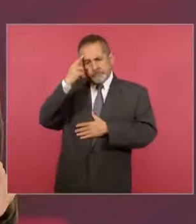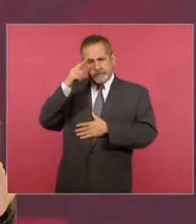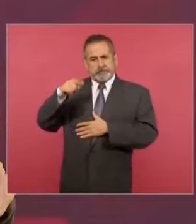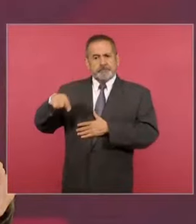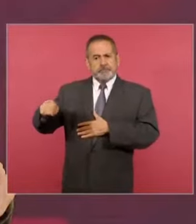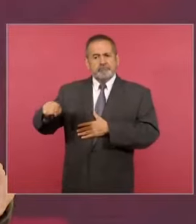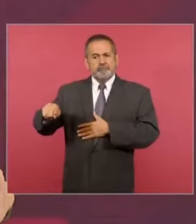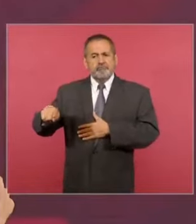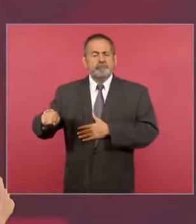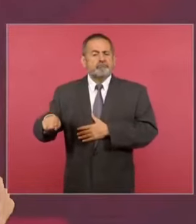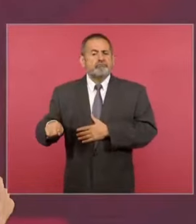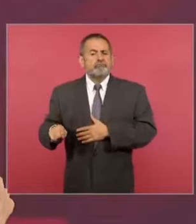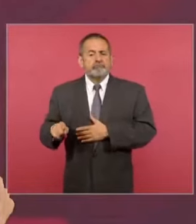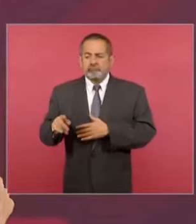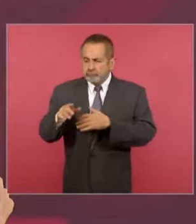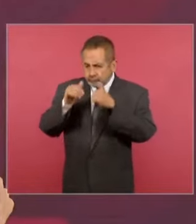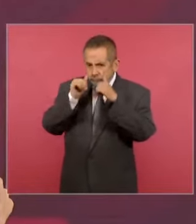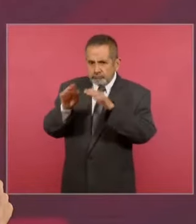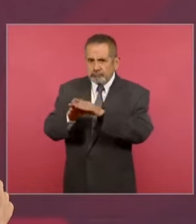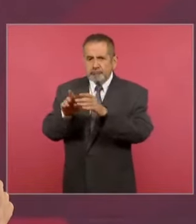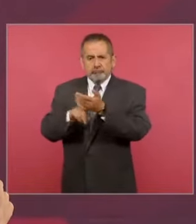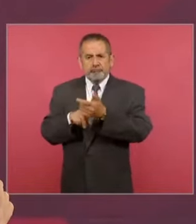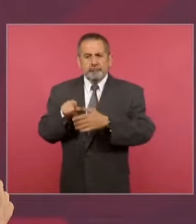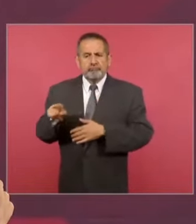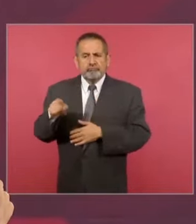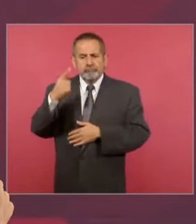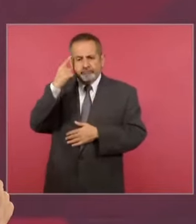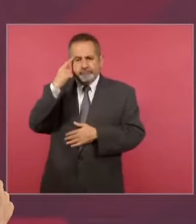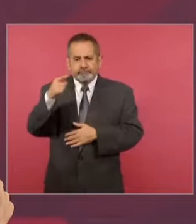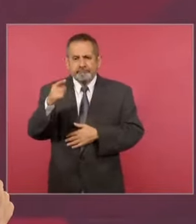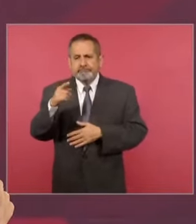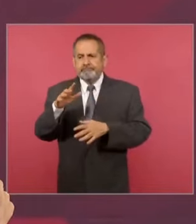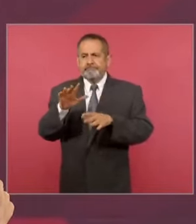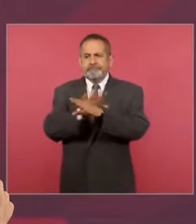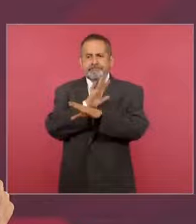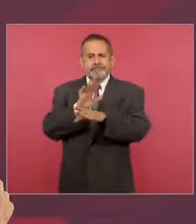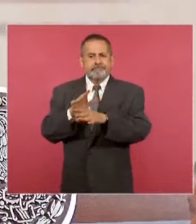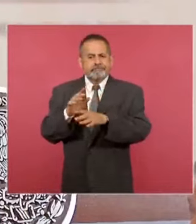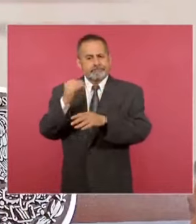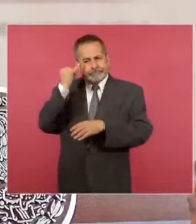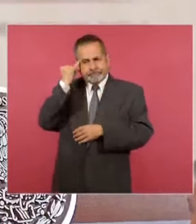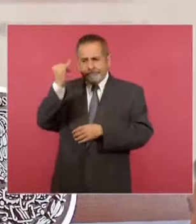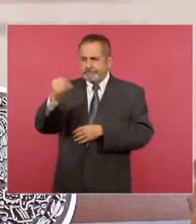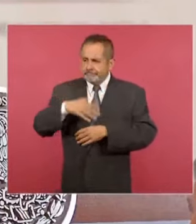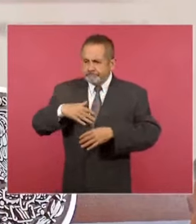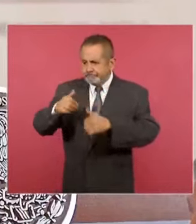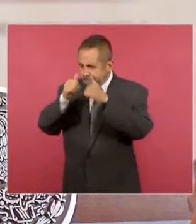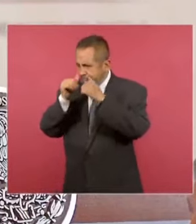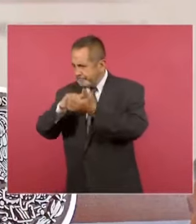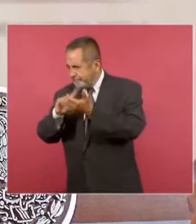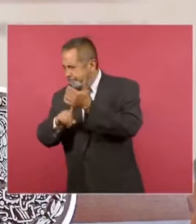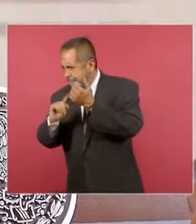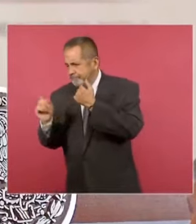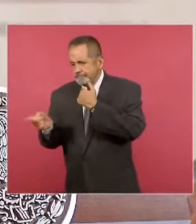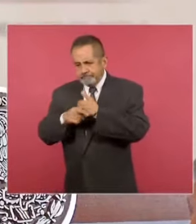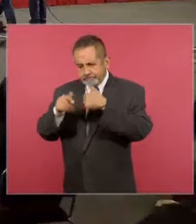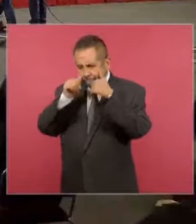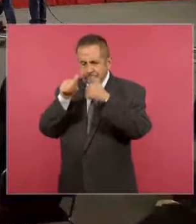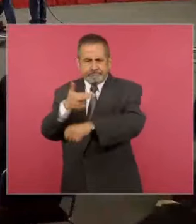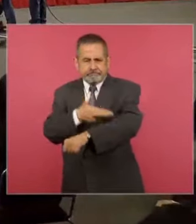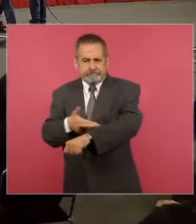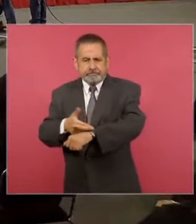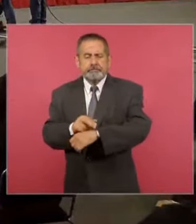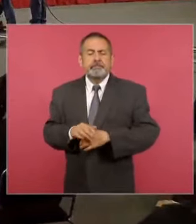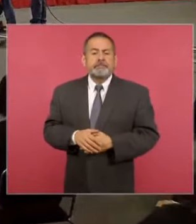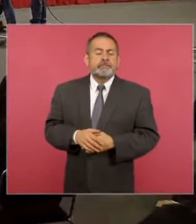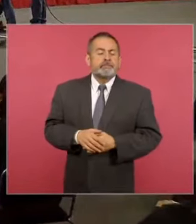problemática a partir de cambiar los paradigmas y atender las causas. Después, el